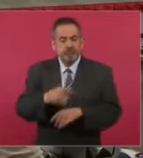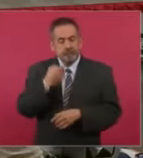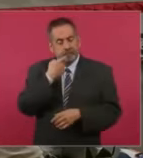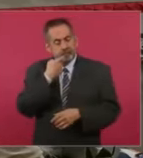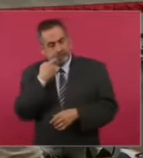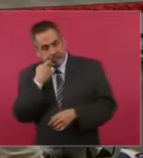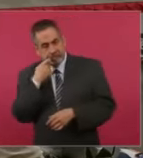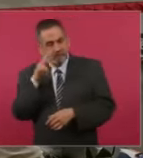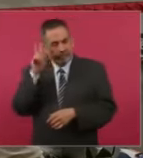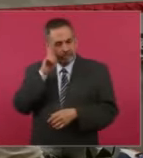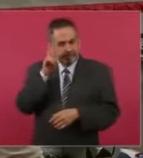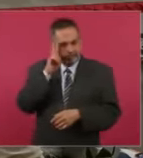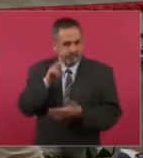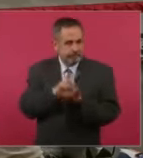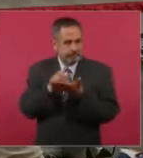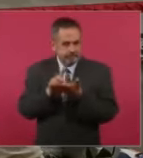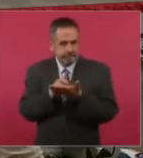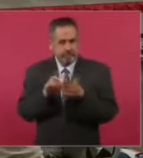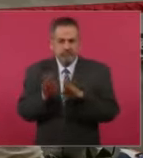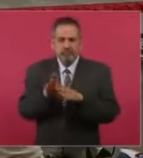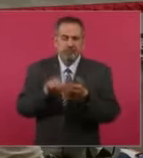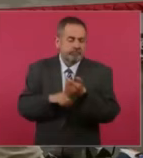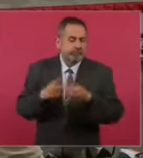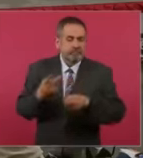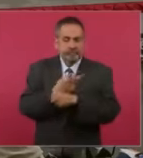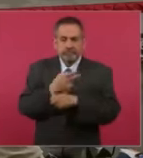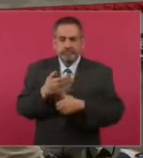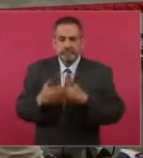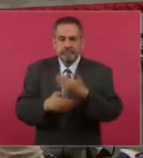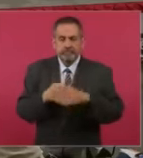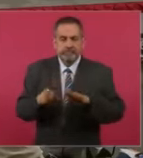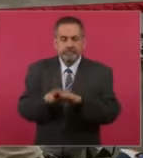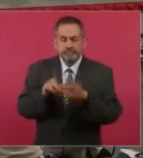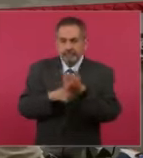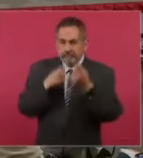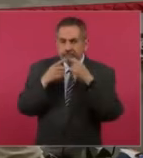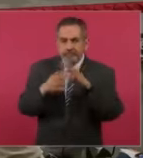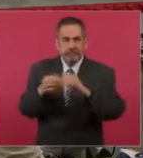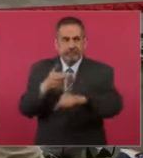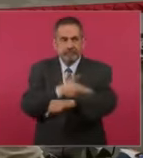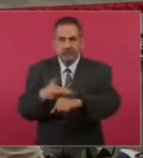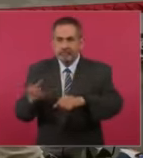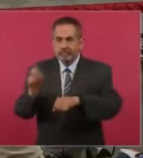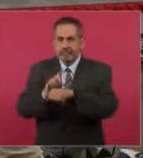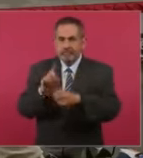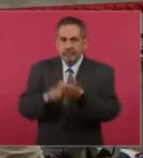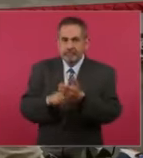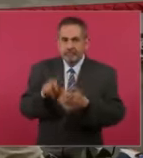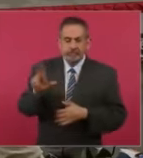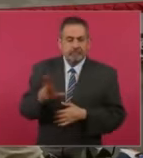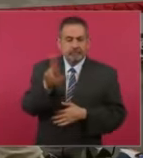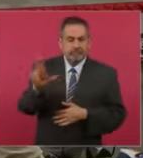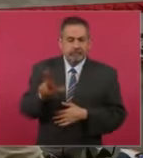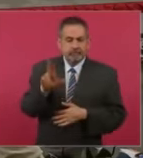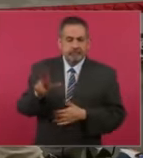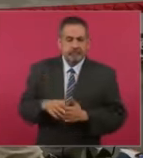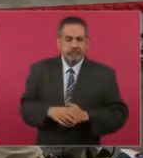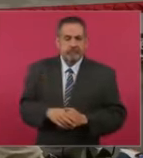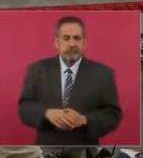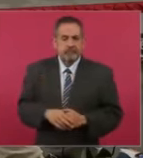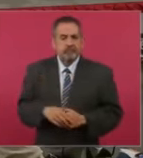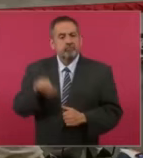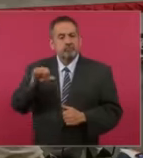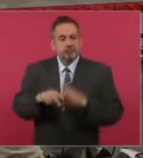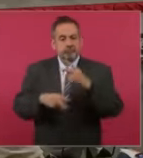los fenómenos sociales de las adicciones, como hemos venido haciendo en esta sección los martes. Hoy vamos a